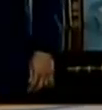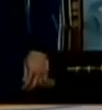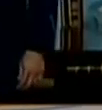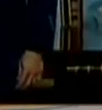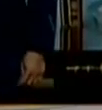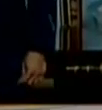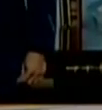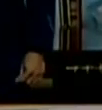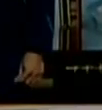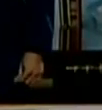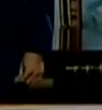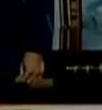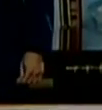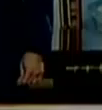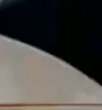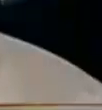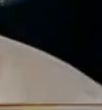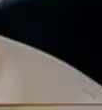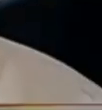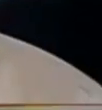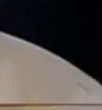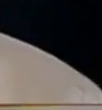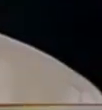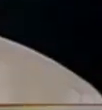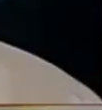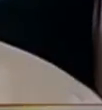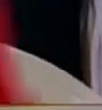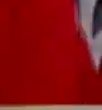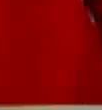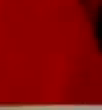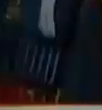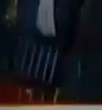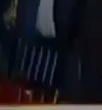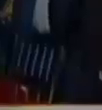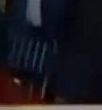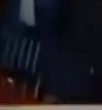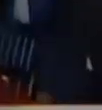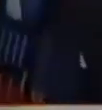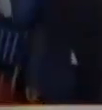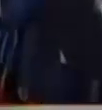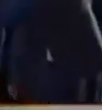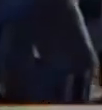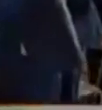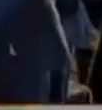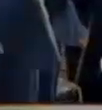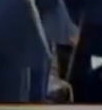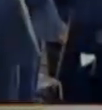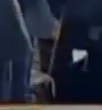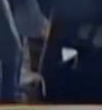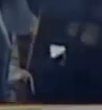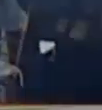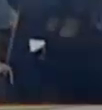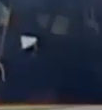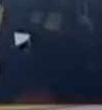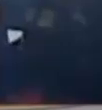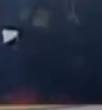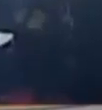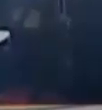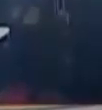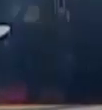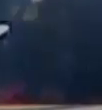Isaías Rodríguez. Que estén de acuerdo, aprobado.